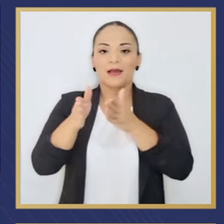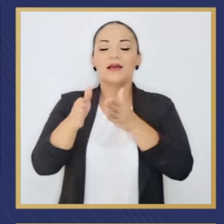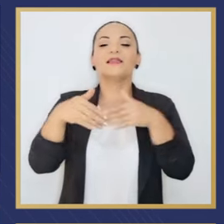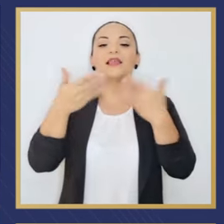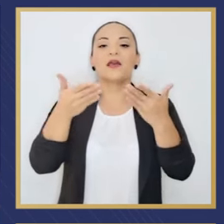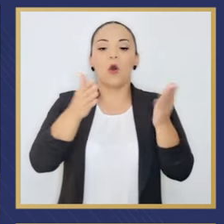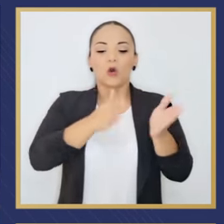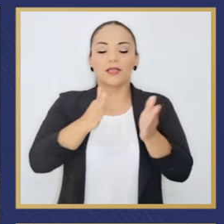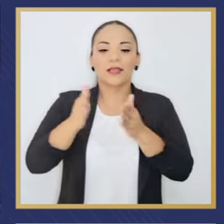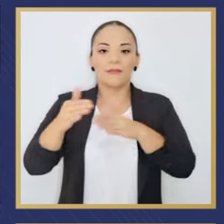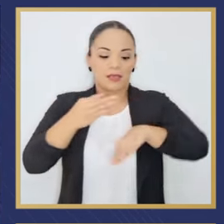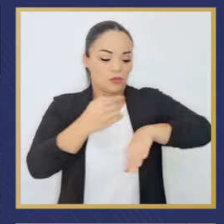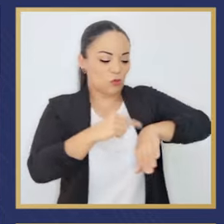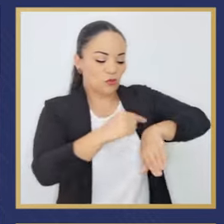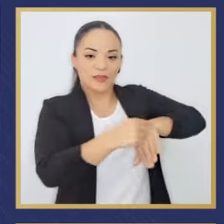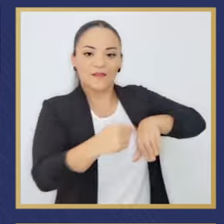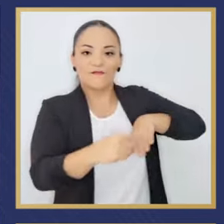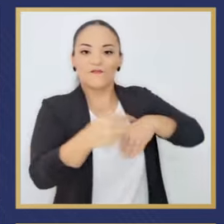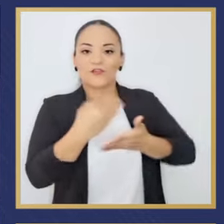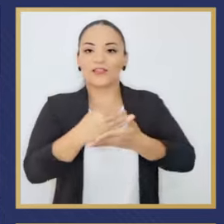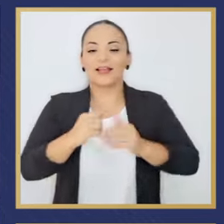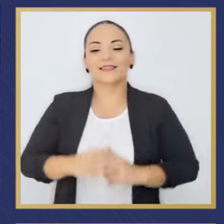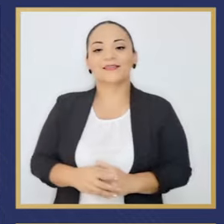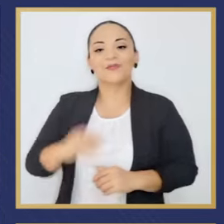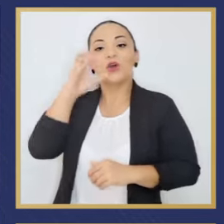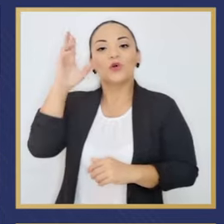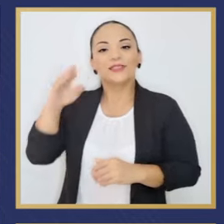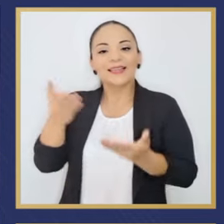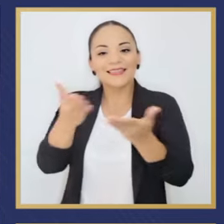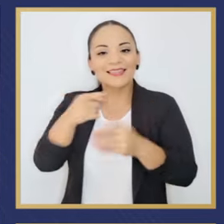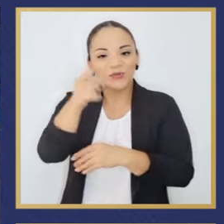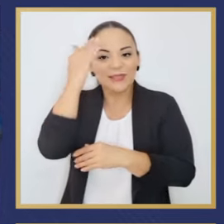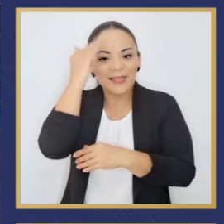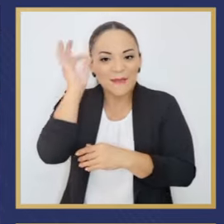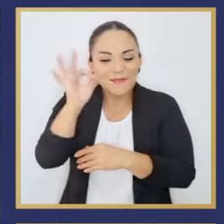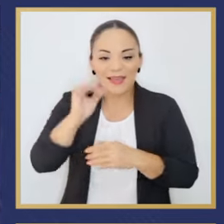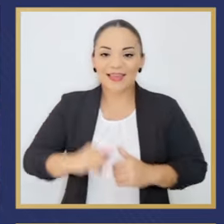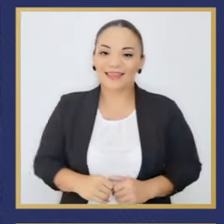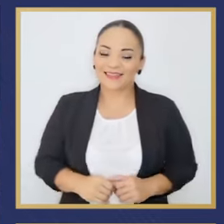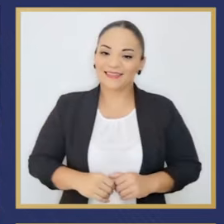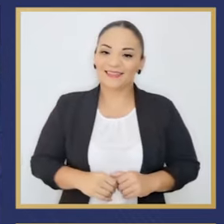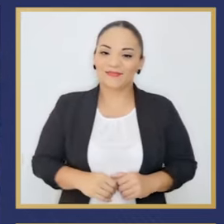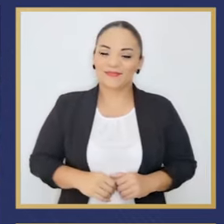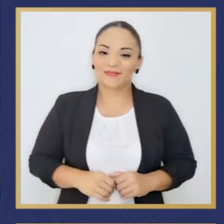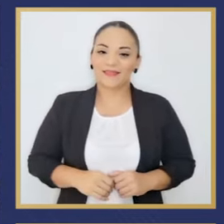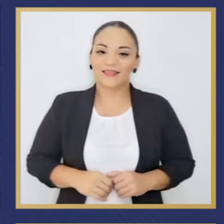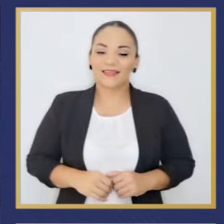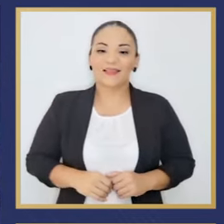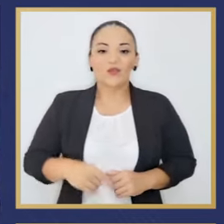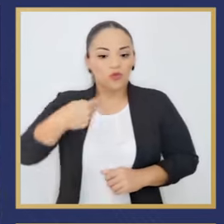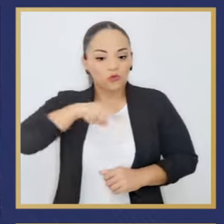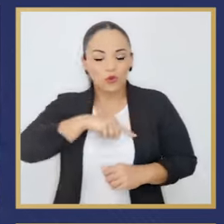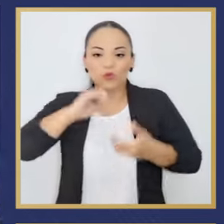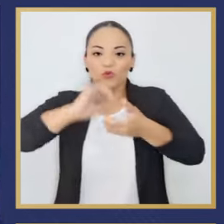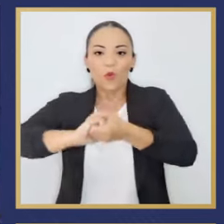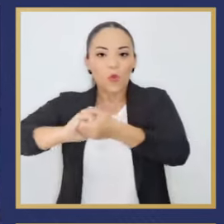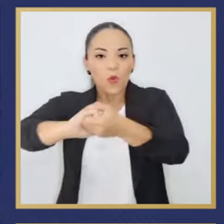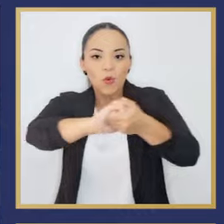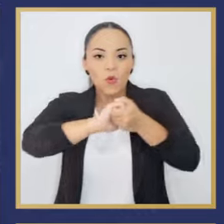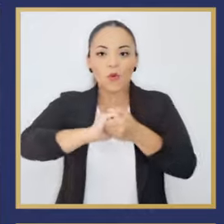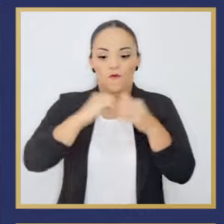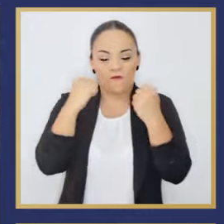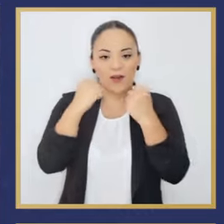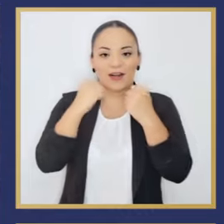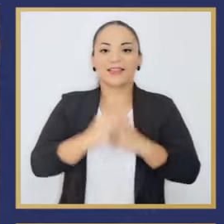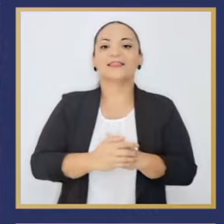de franjas fronterizas. Compachotas, ustedes lo saben bien, unidos siempre somos más fuertes.